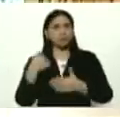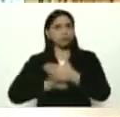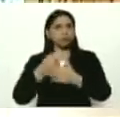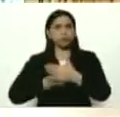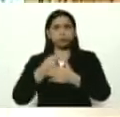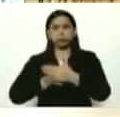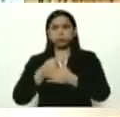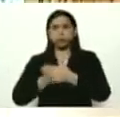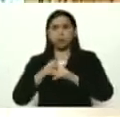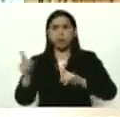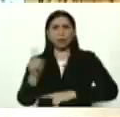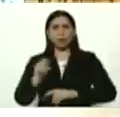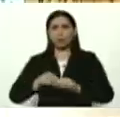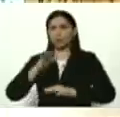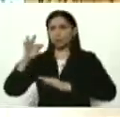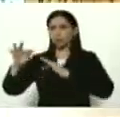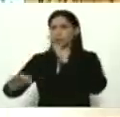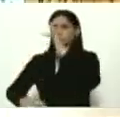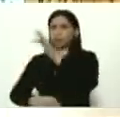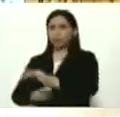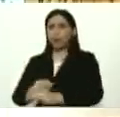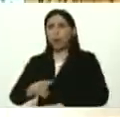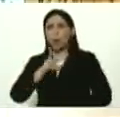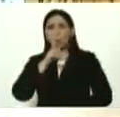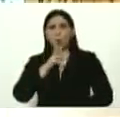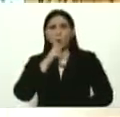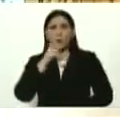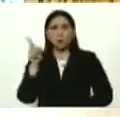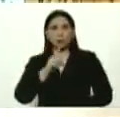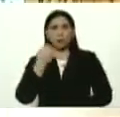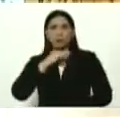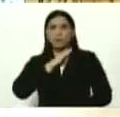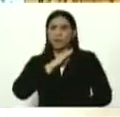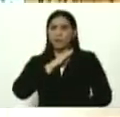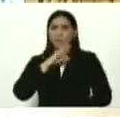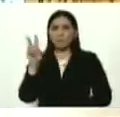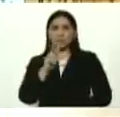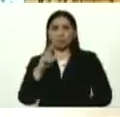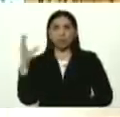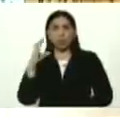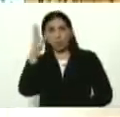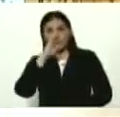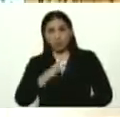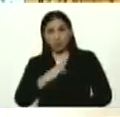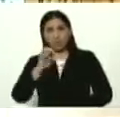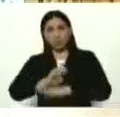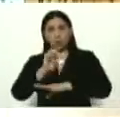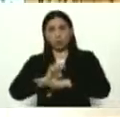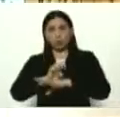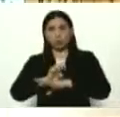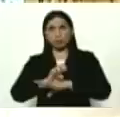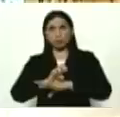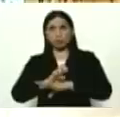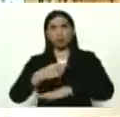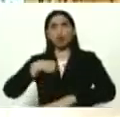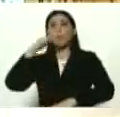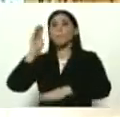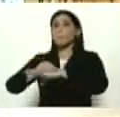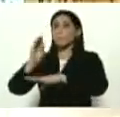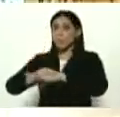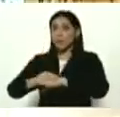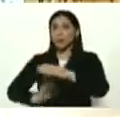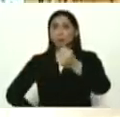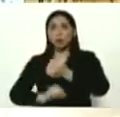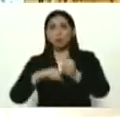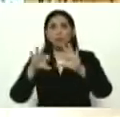para que no contaminen, no contagien, no enfermen a Venezuela. Desde Colombia, desde Brasil, desde Ecuador. Yo pido apoyo a la